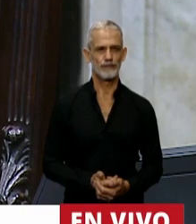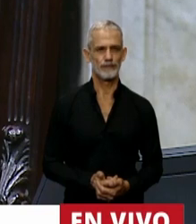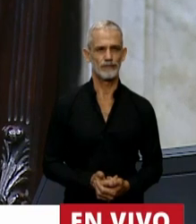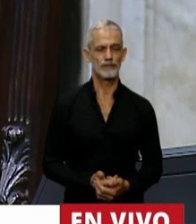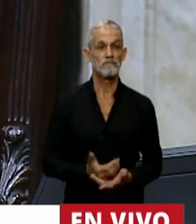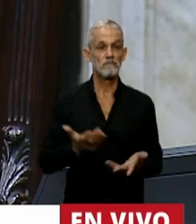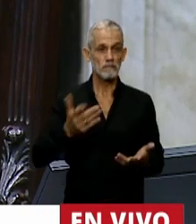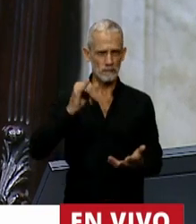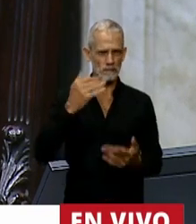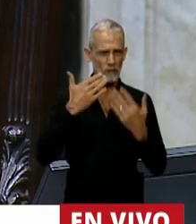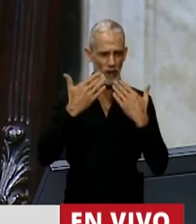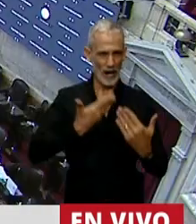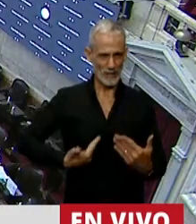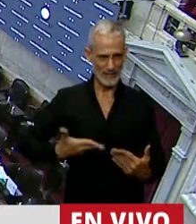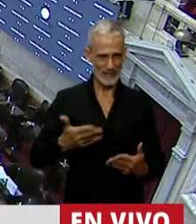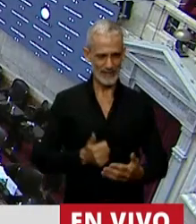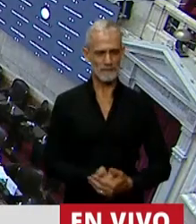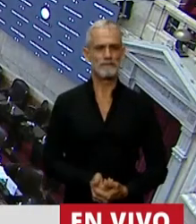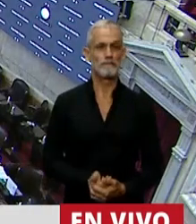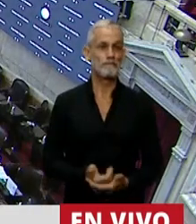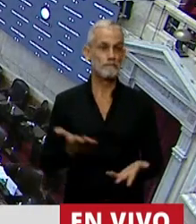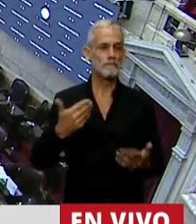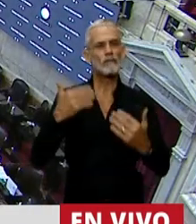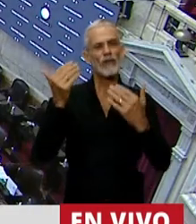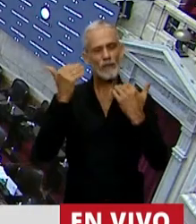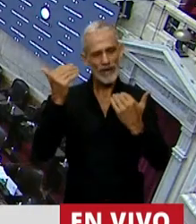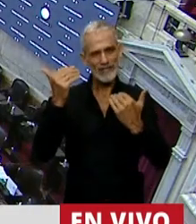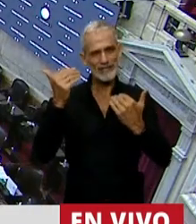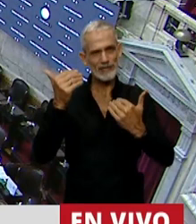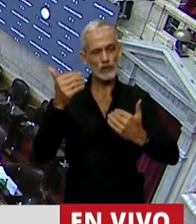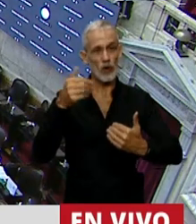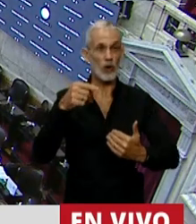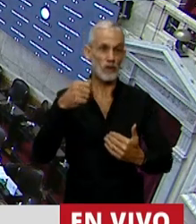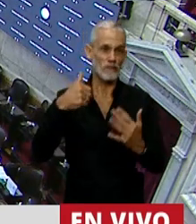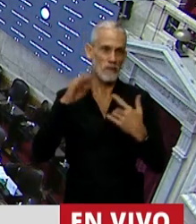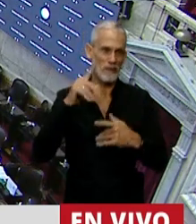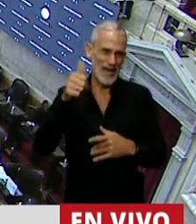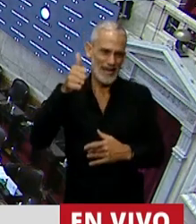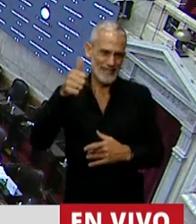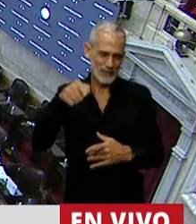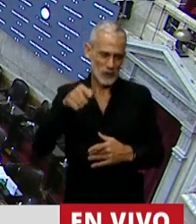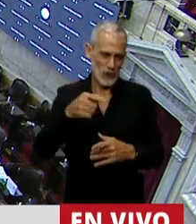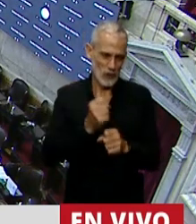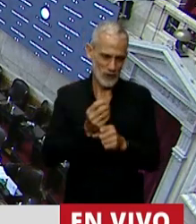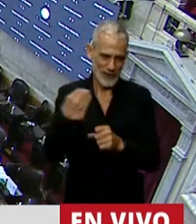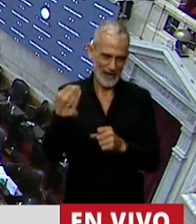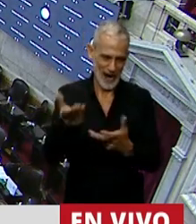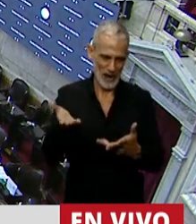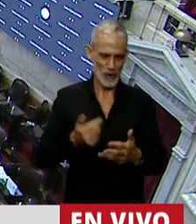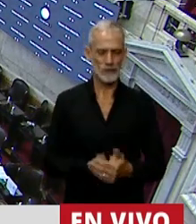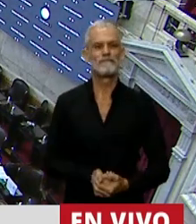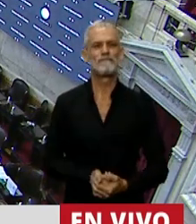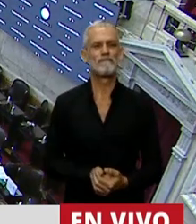Sí, gracias señor presidente. Felicitarlo y augurarle el mayor de los éxitos. Muchas gracias diputada.